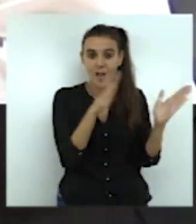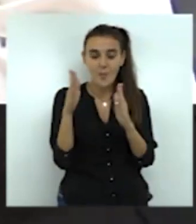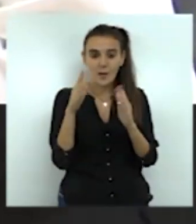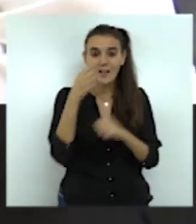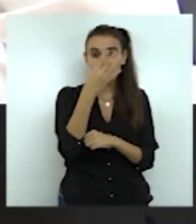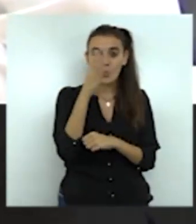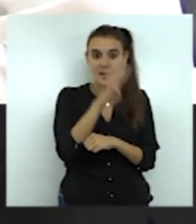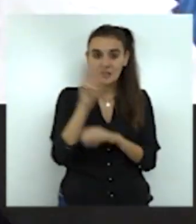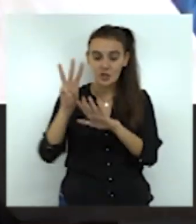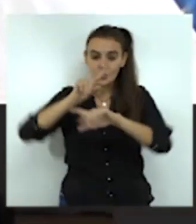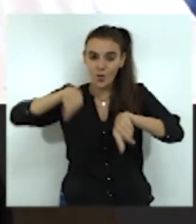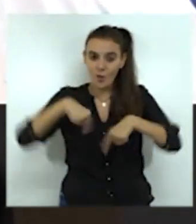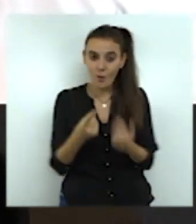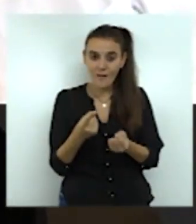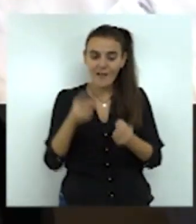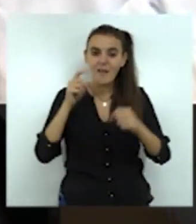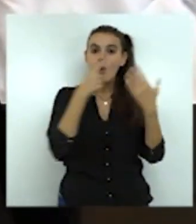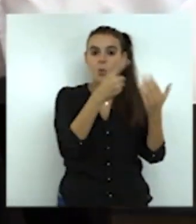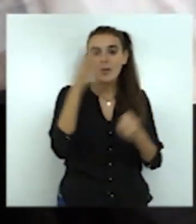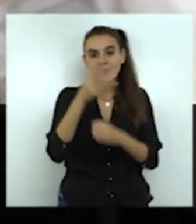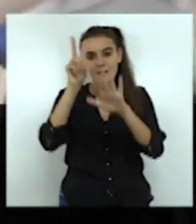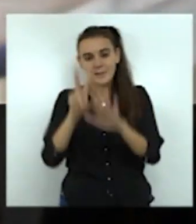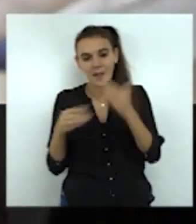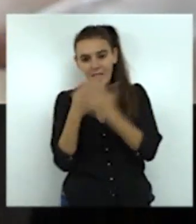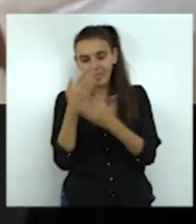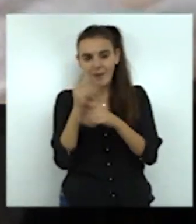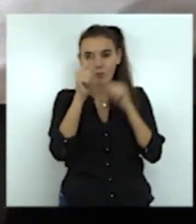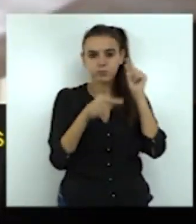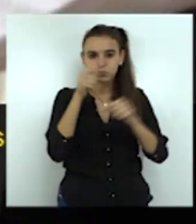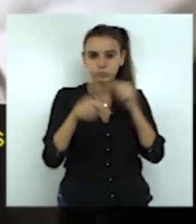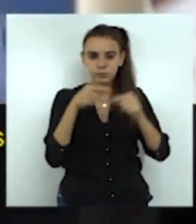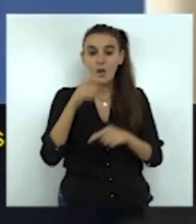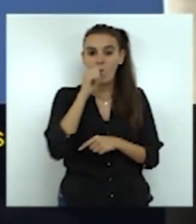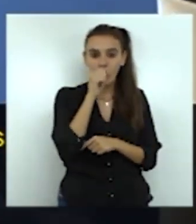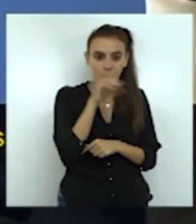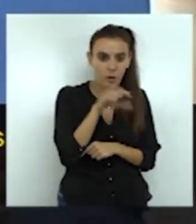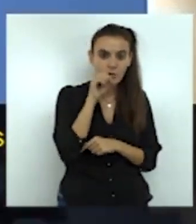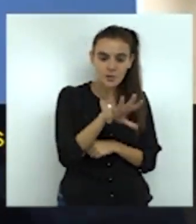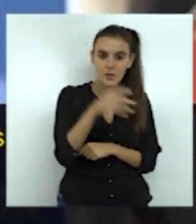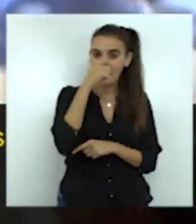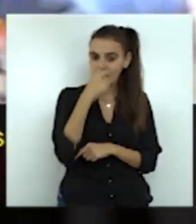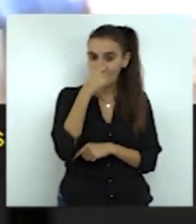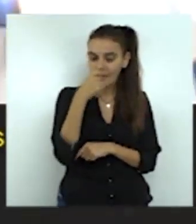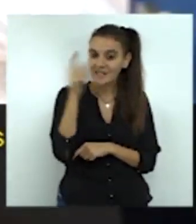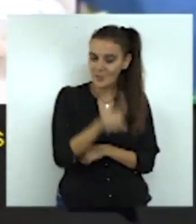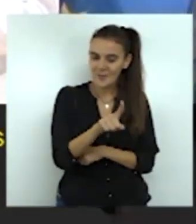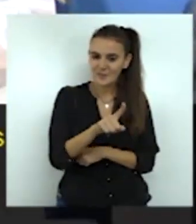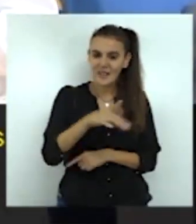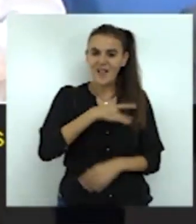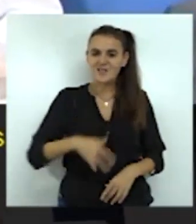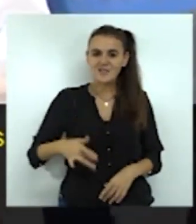una variación entre 1 y 7 días. Se transmite por el aire, alto sed y estornudar. Los principales síntomas son fiebre de hasta